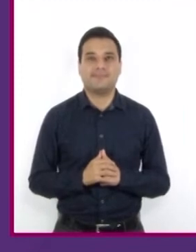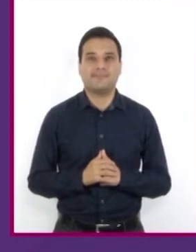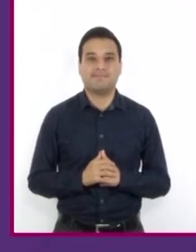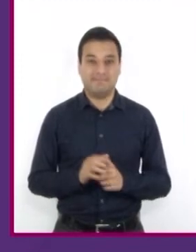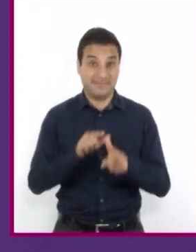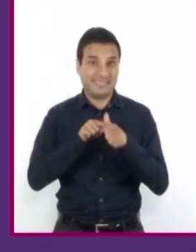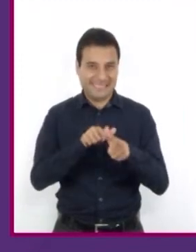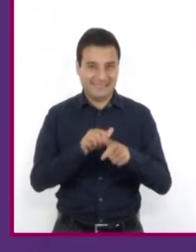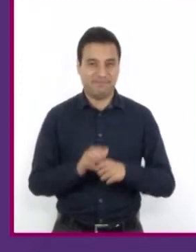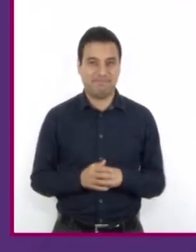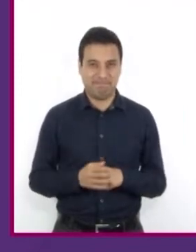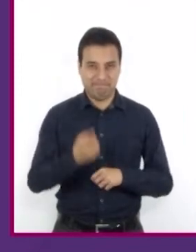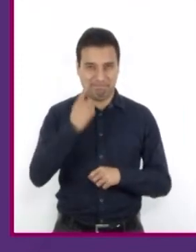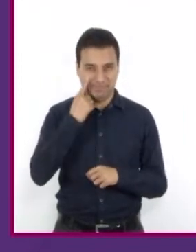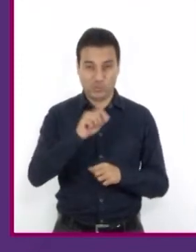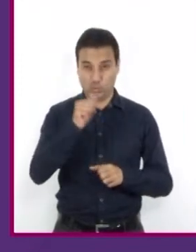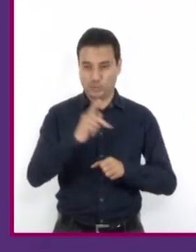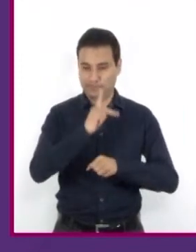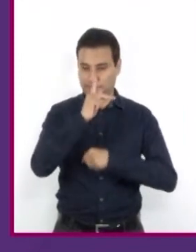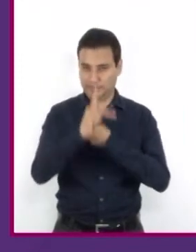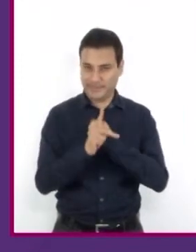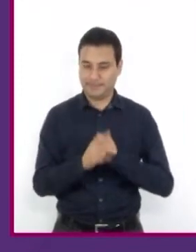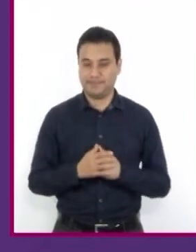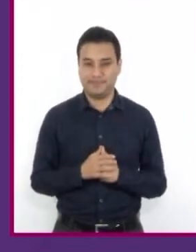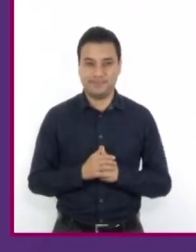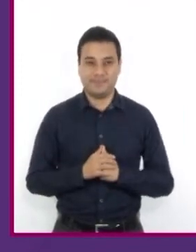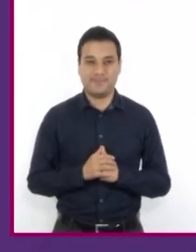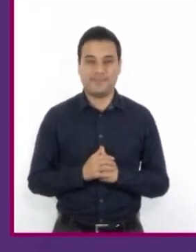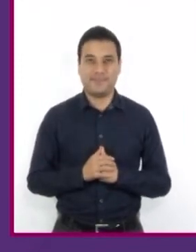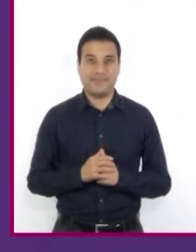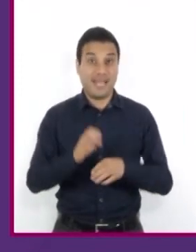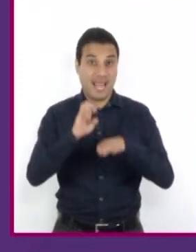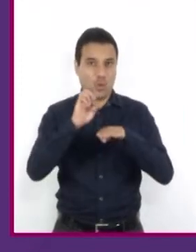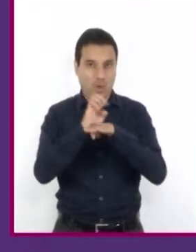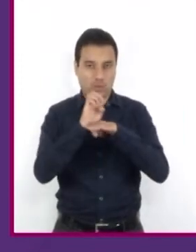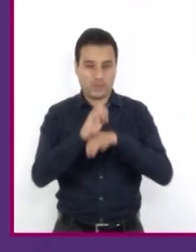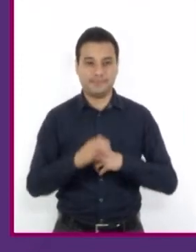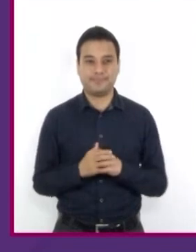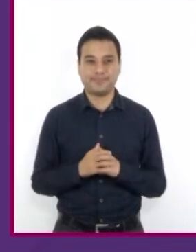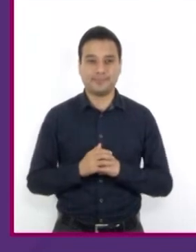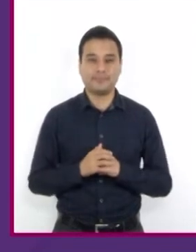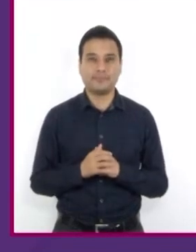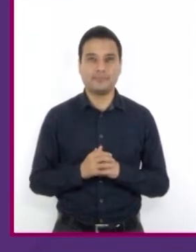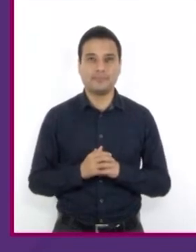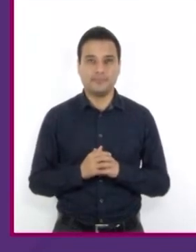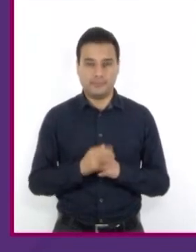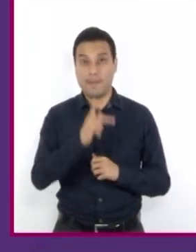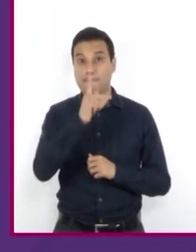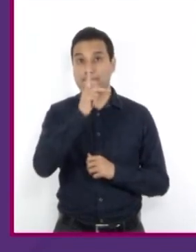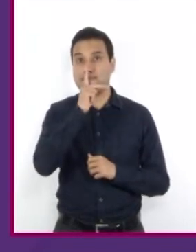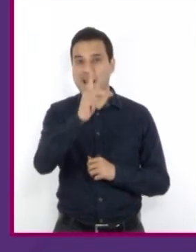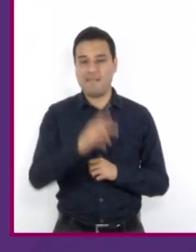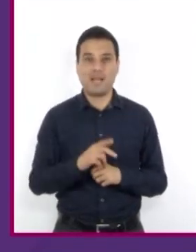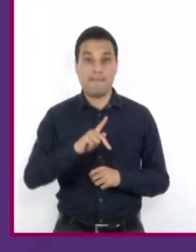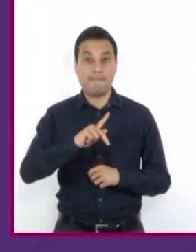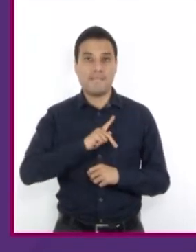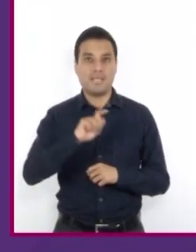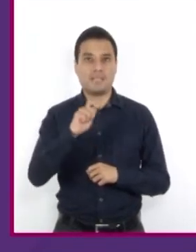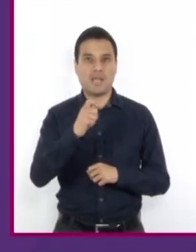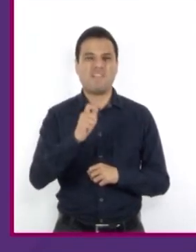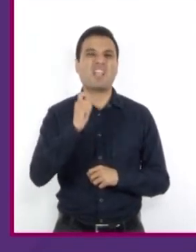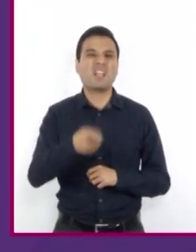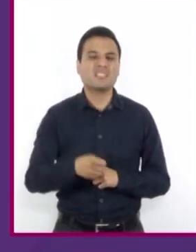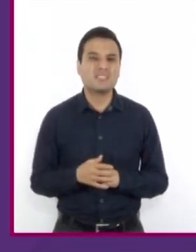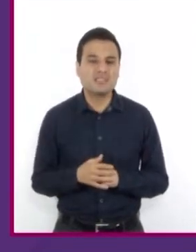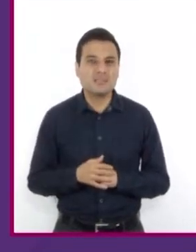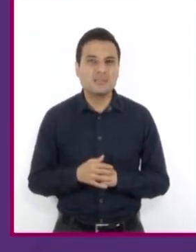Continuando con los países hablantes de lengua española, es el turno de Ecuador. En Ecuador, la expresión, ¡mi llave! Sería